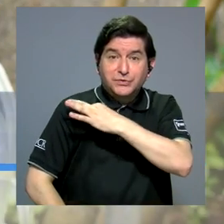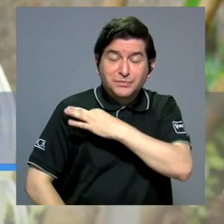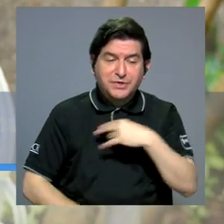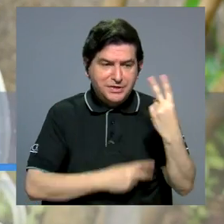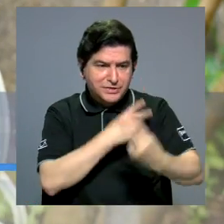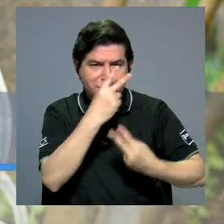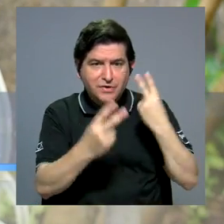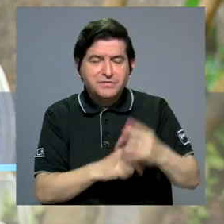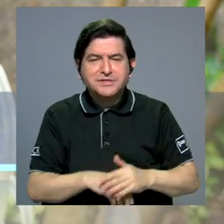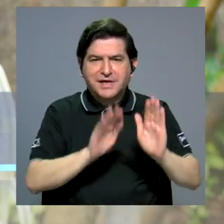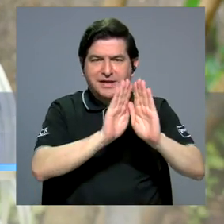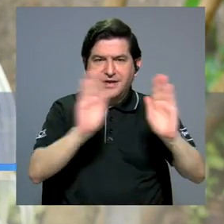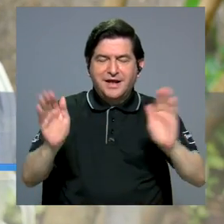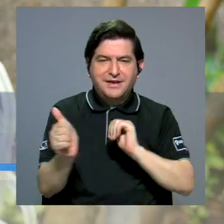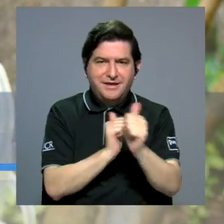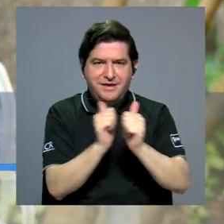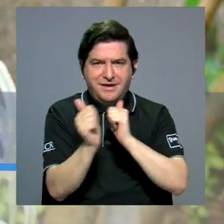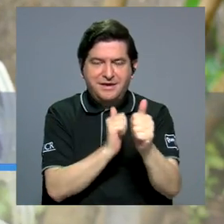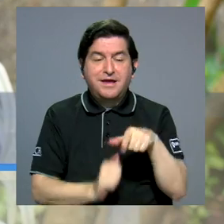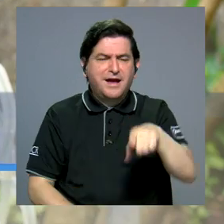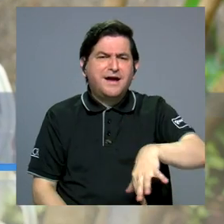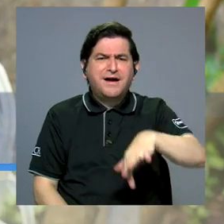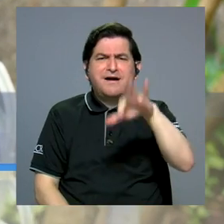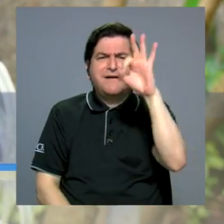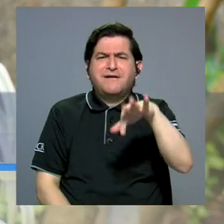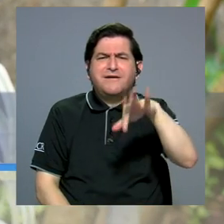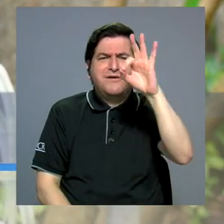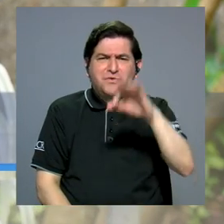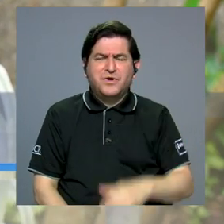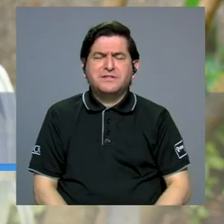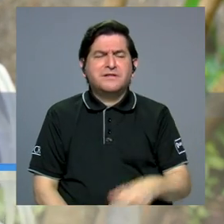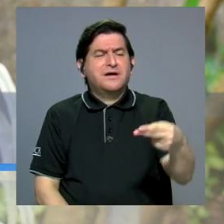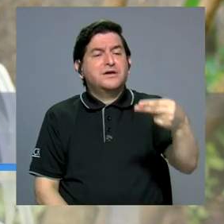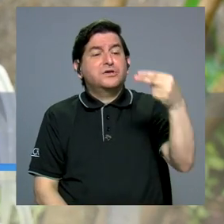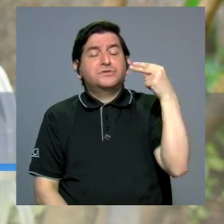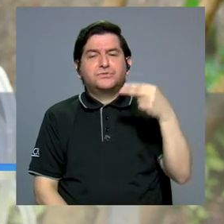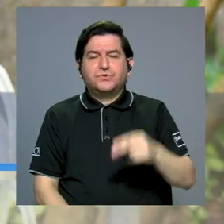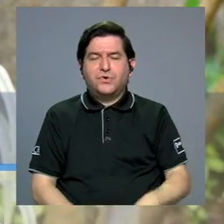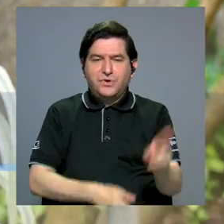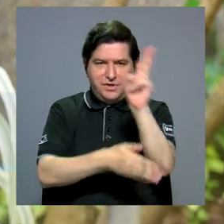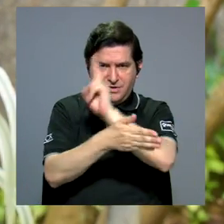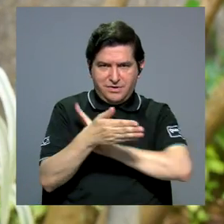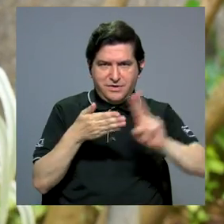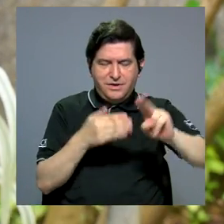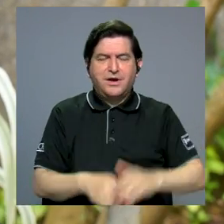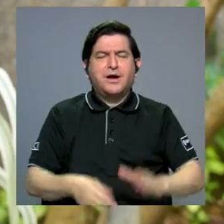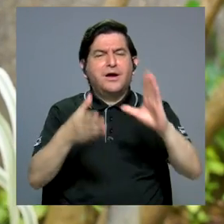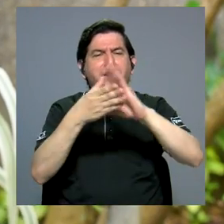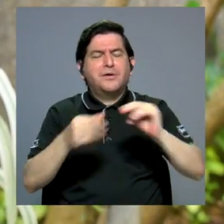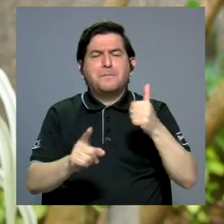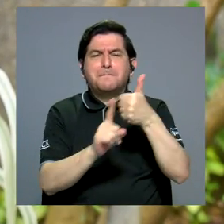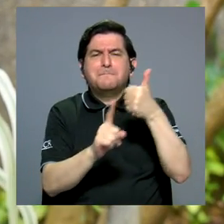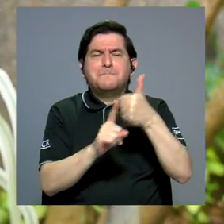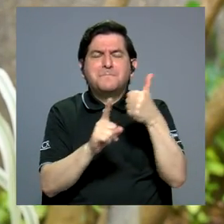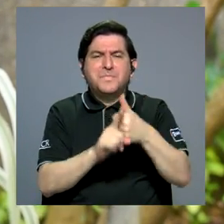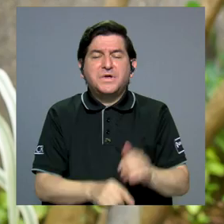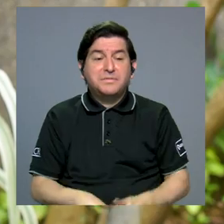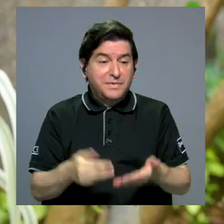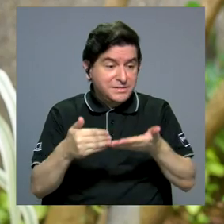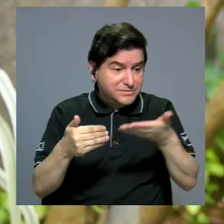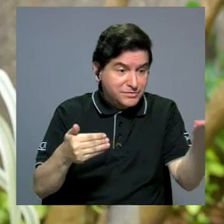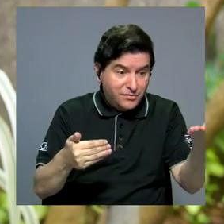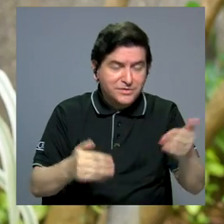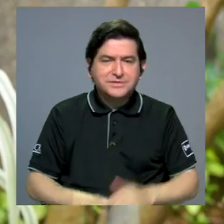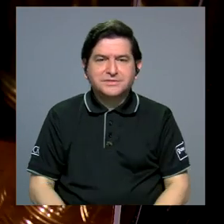a que visiten la Galería del Deporte. Ahí van a encontrar historia de la universidad contada por los mismos objetos,